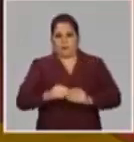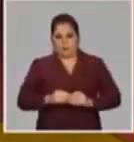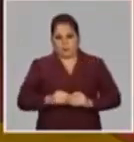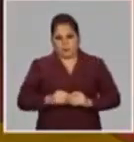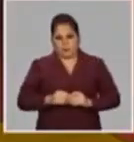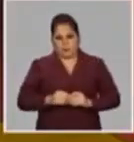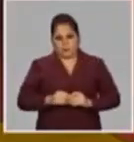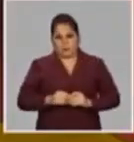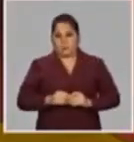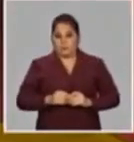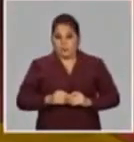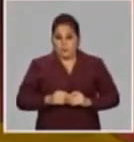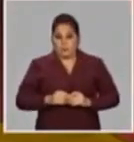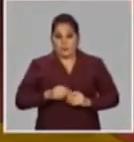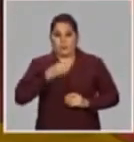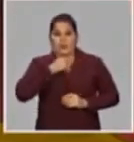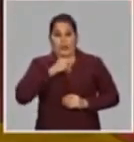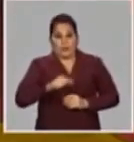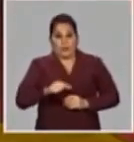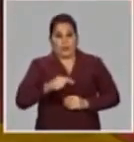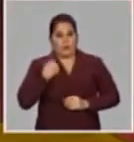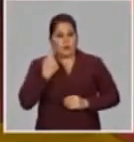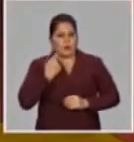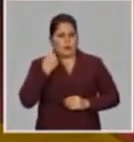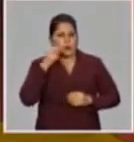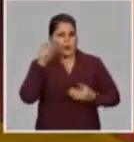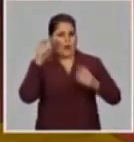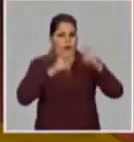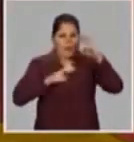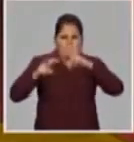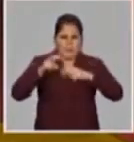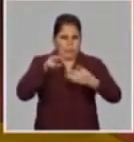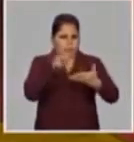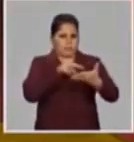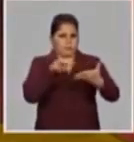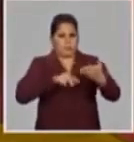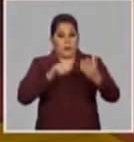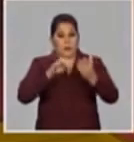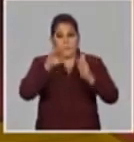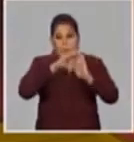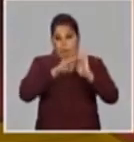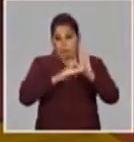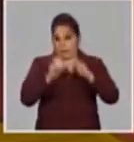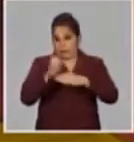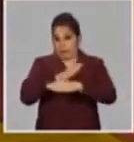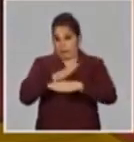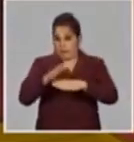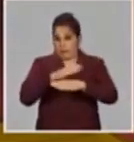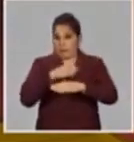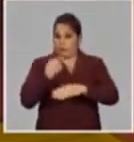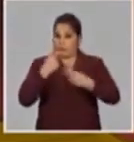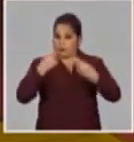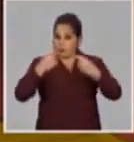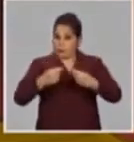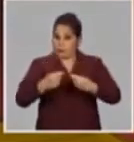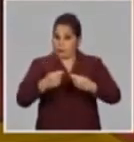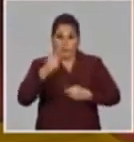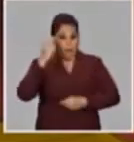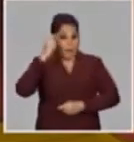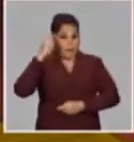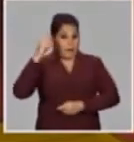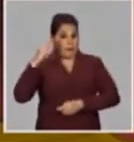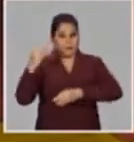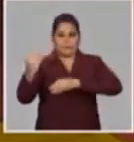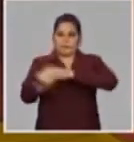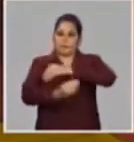Entonces, si damos una revista rápida a las medidas que se han tomado, recordar que se